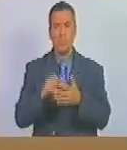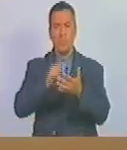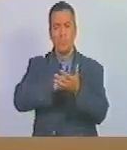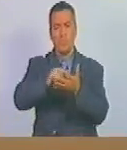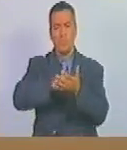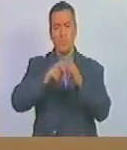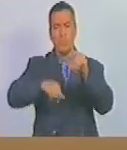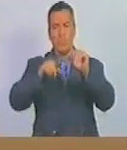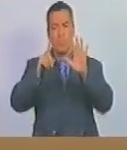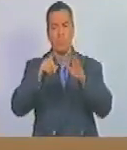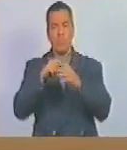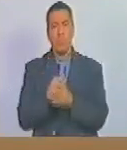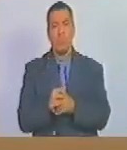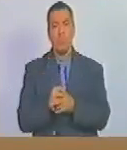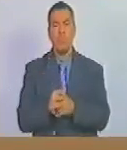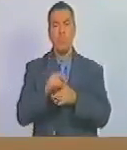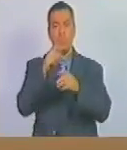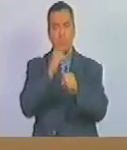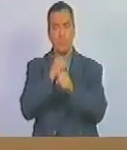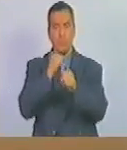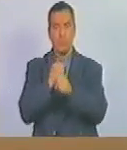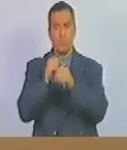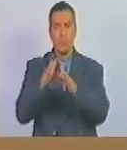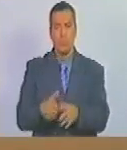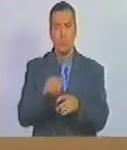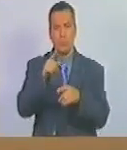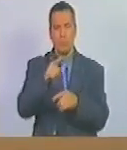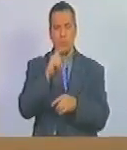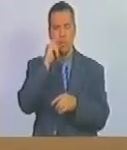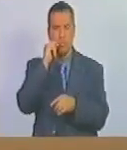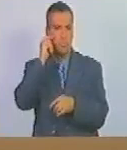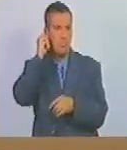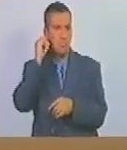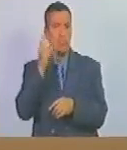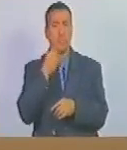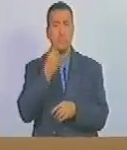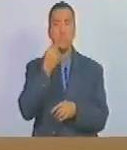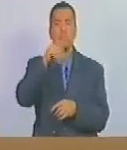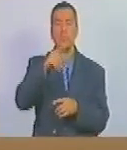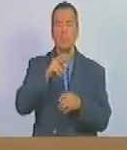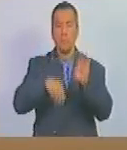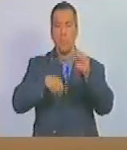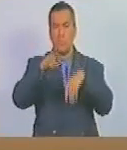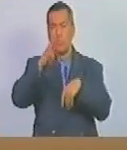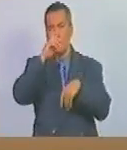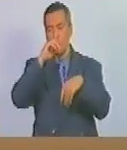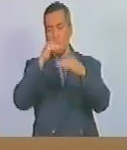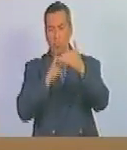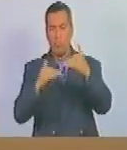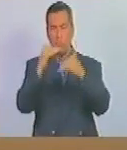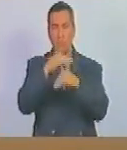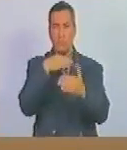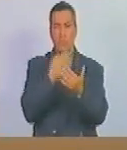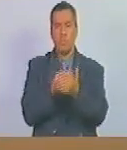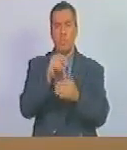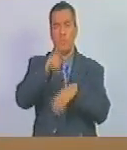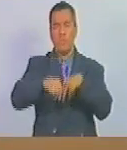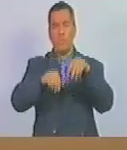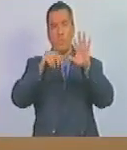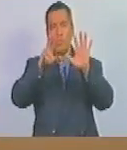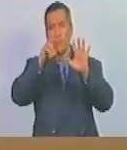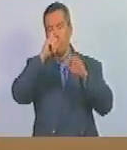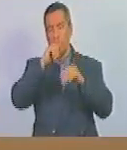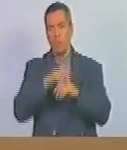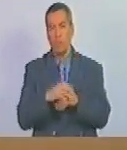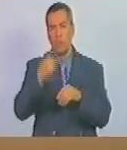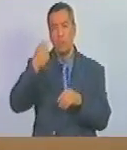artículo 16 el trabajo de las y los adolescentes mayores de 14 años y hasta los 18 años